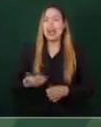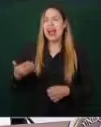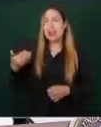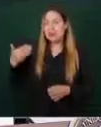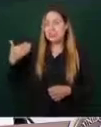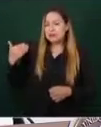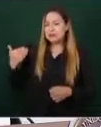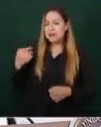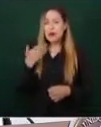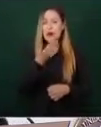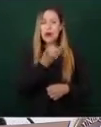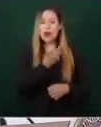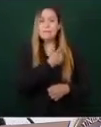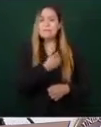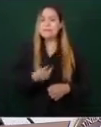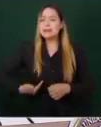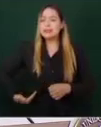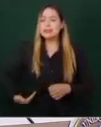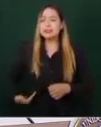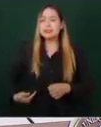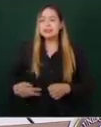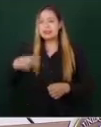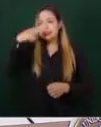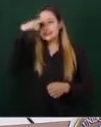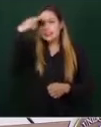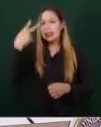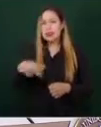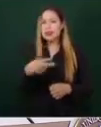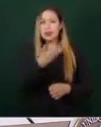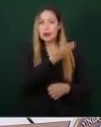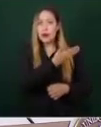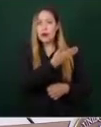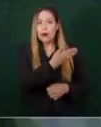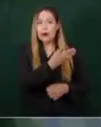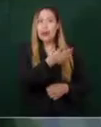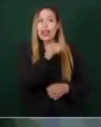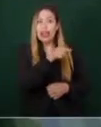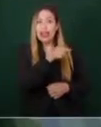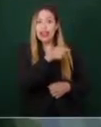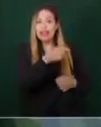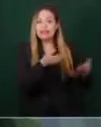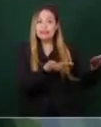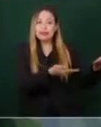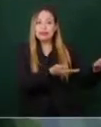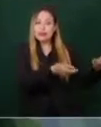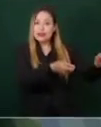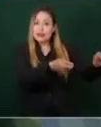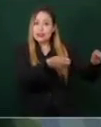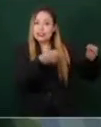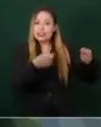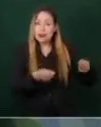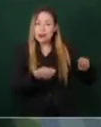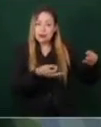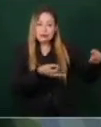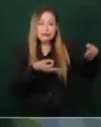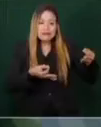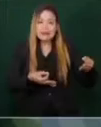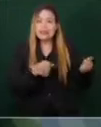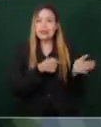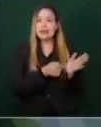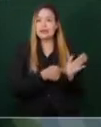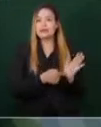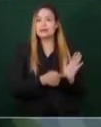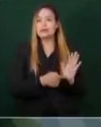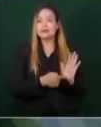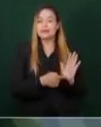el licenciado Andrés Manuel, nos entregó en esta misiva signada